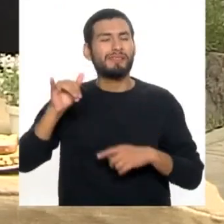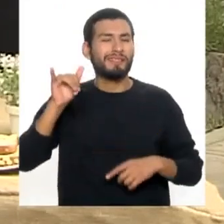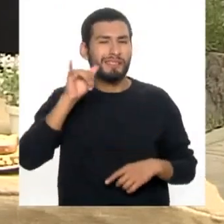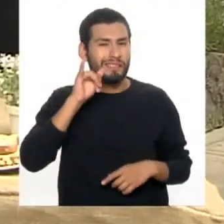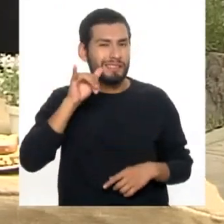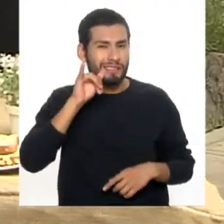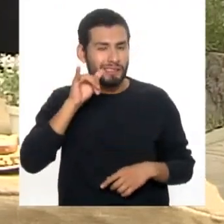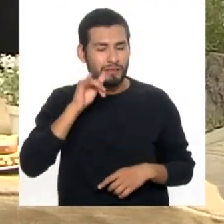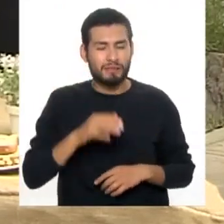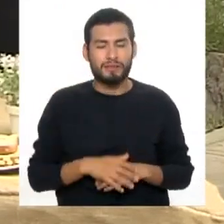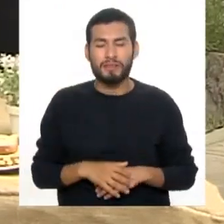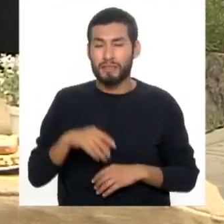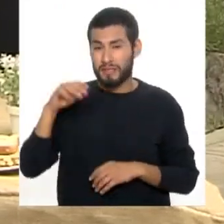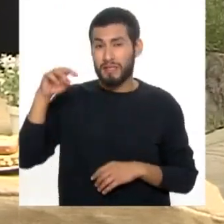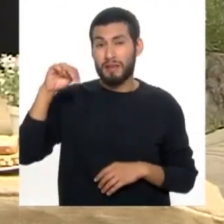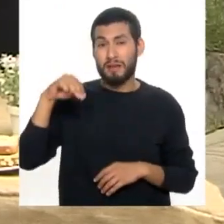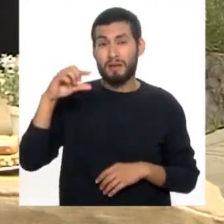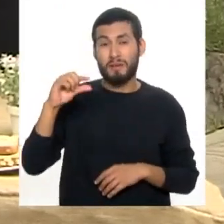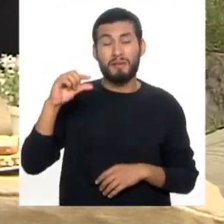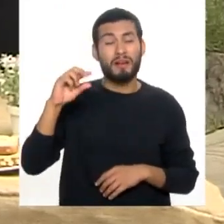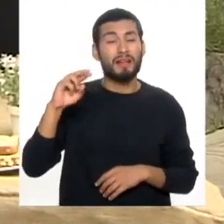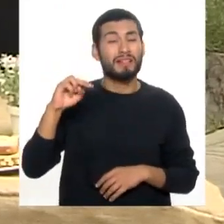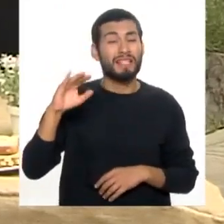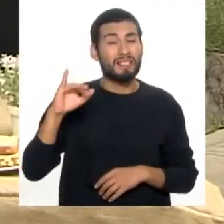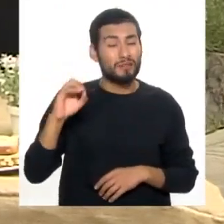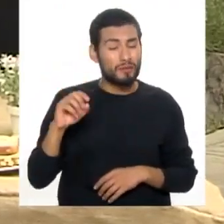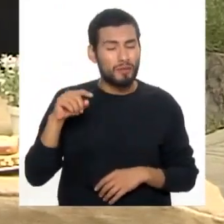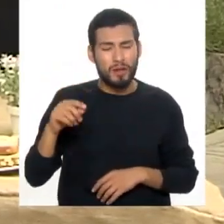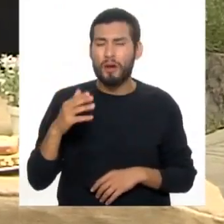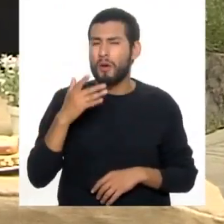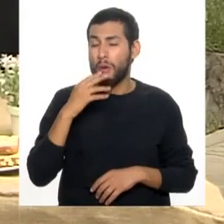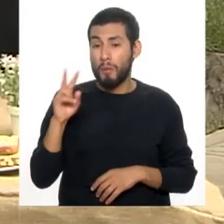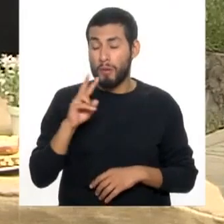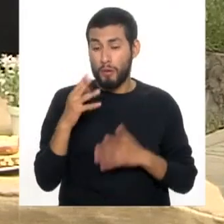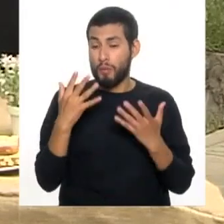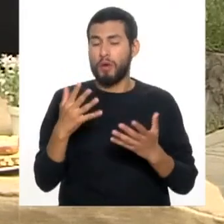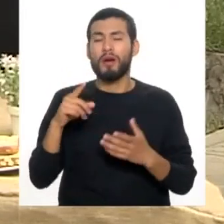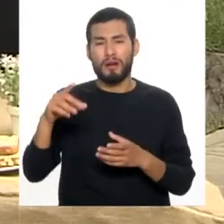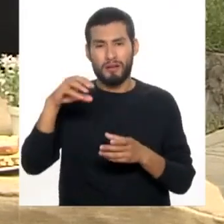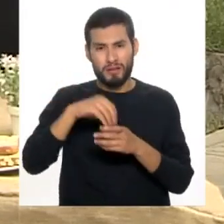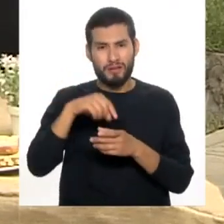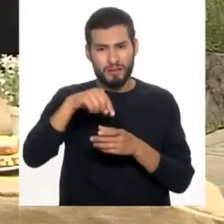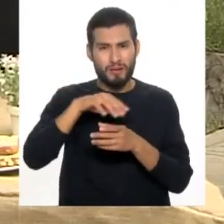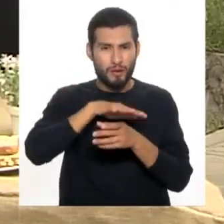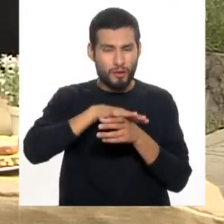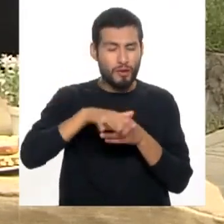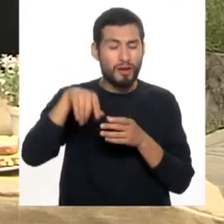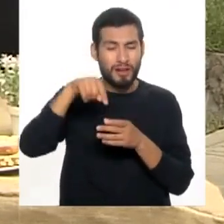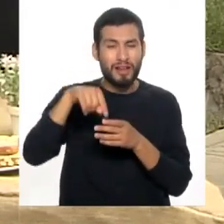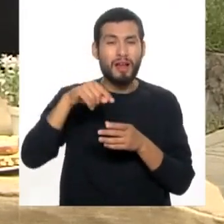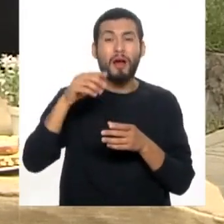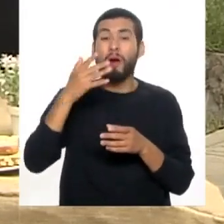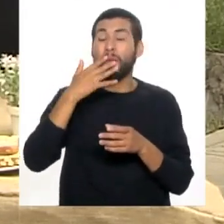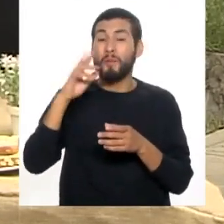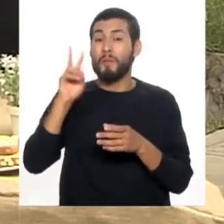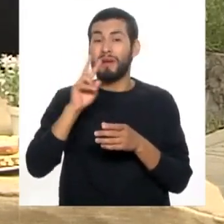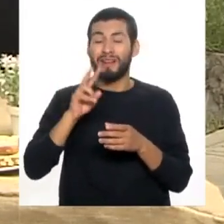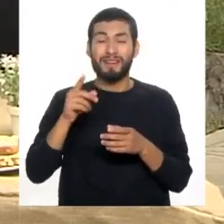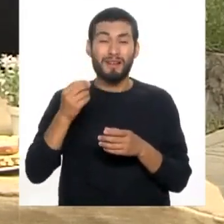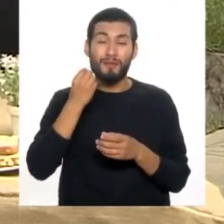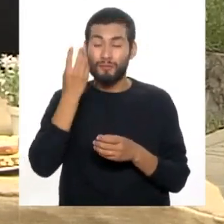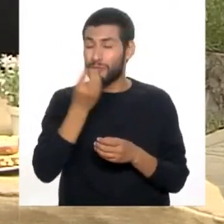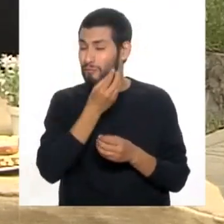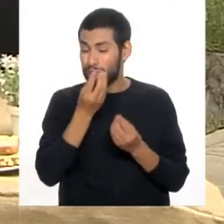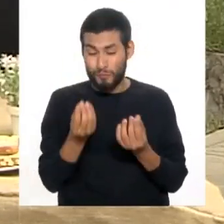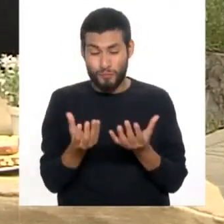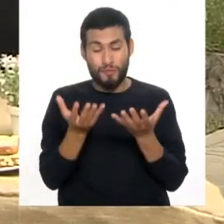En realidad, el magnesio está en todo lo que es verde intenso porque está en la clorofila. El centro químico de la